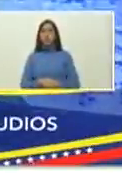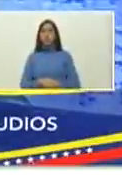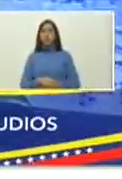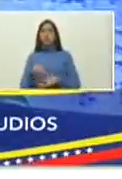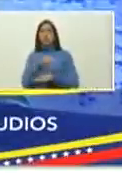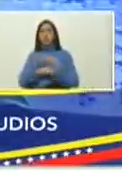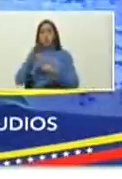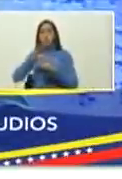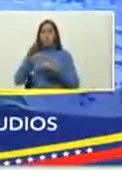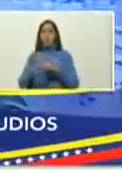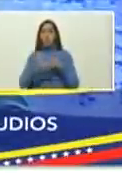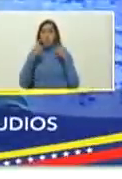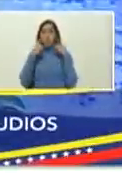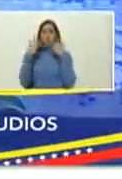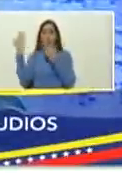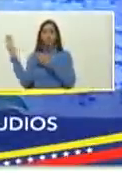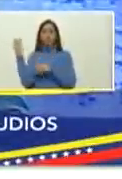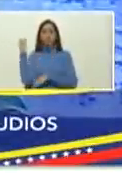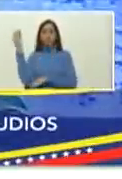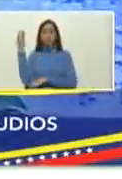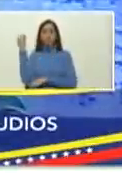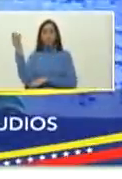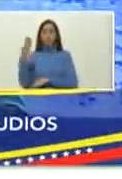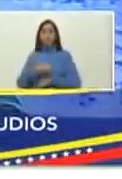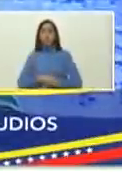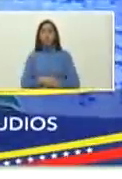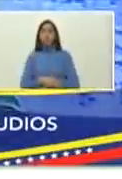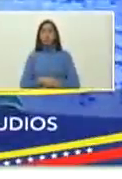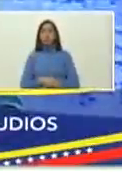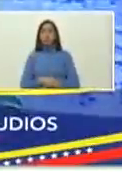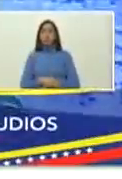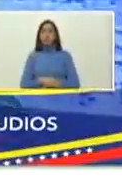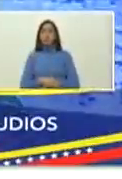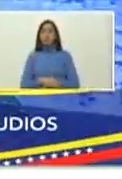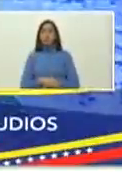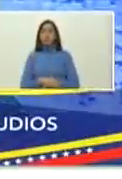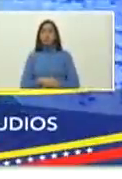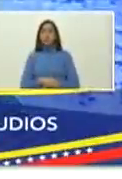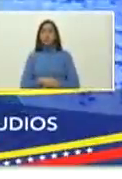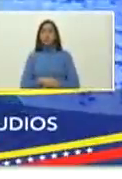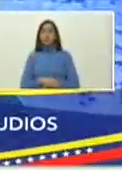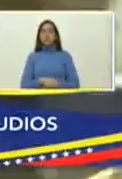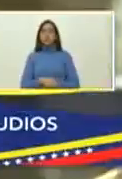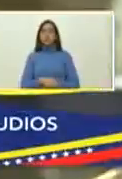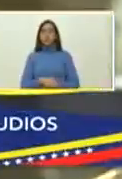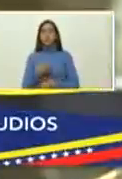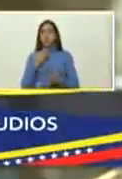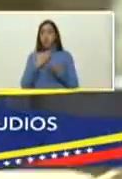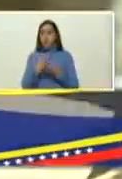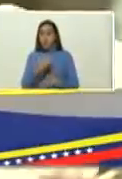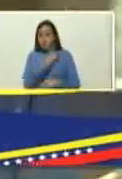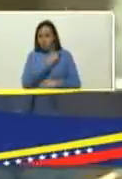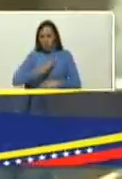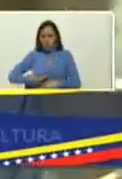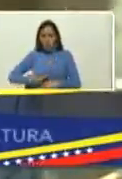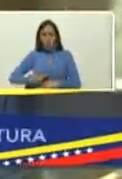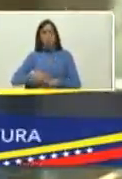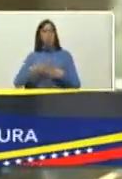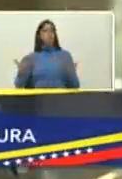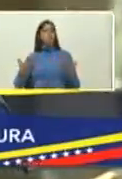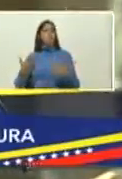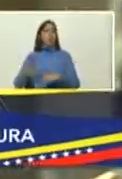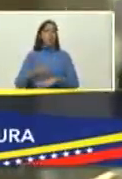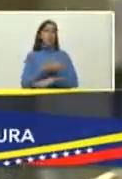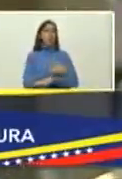Benjamín Polhac por favor ministro de cultura muchas gracias señor presidente bueno ya usted hizo